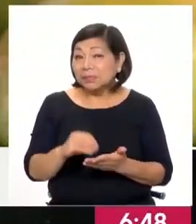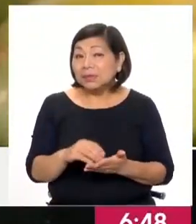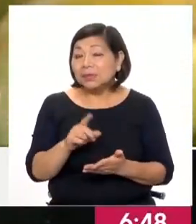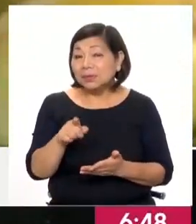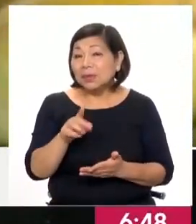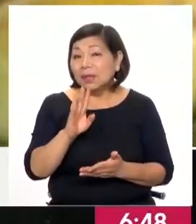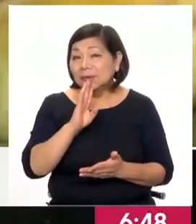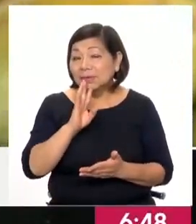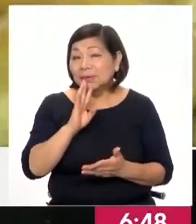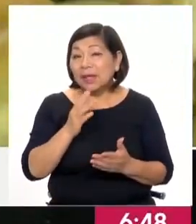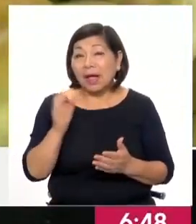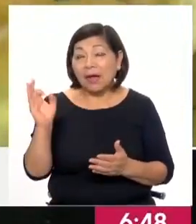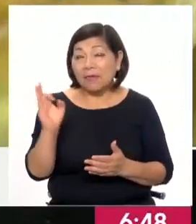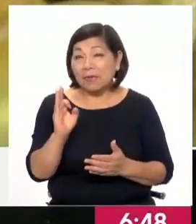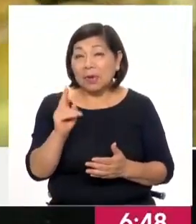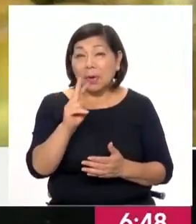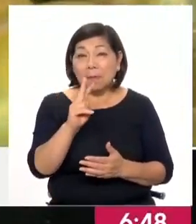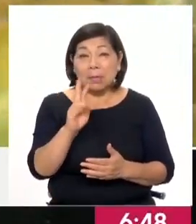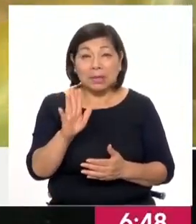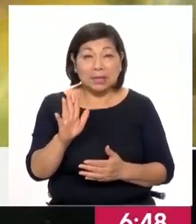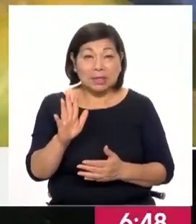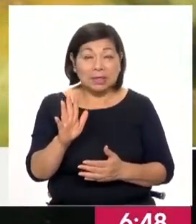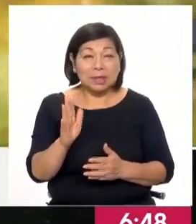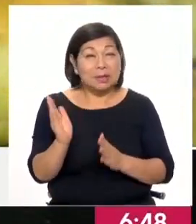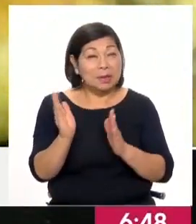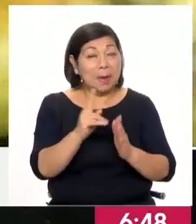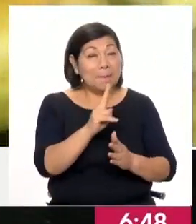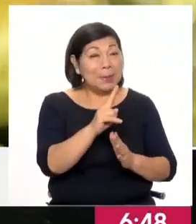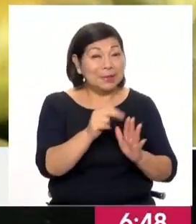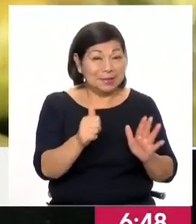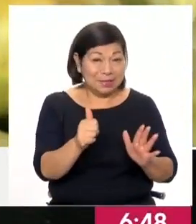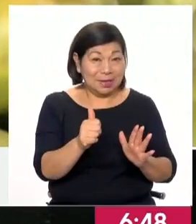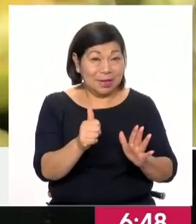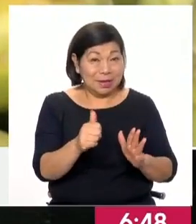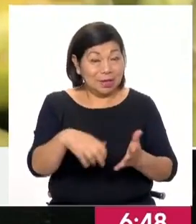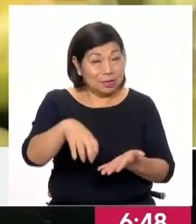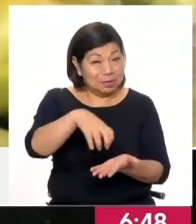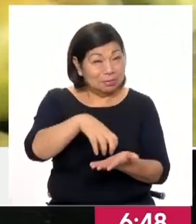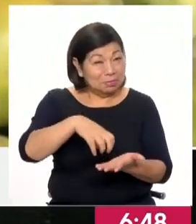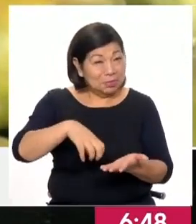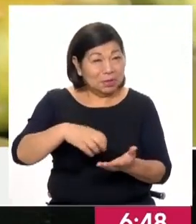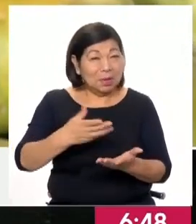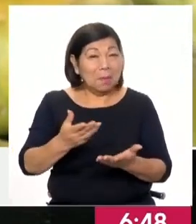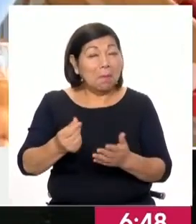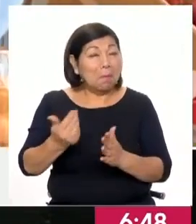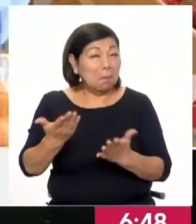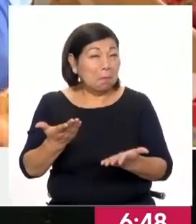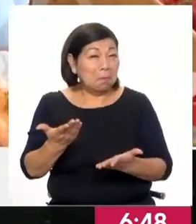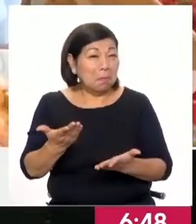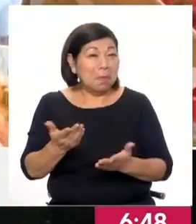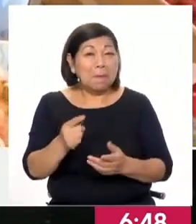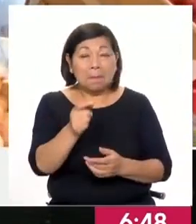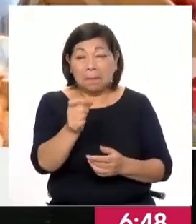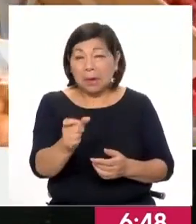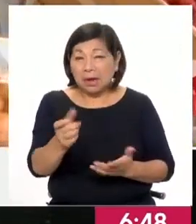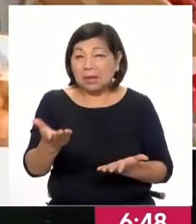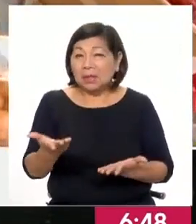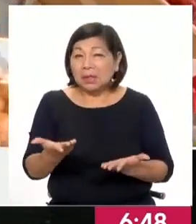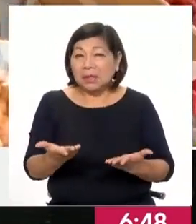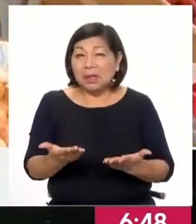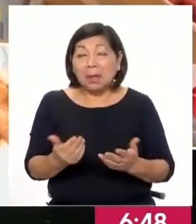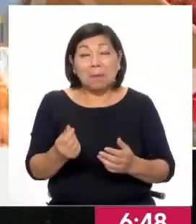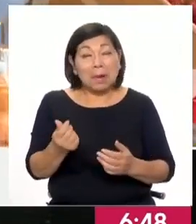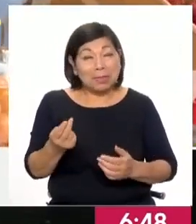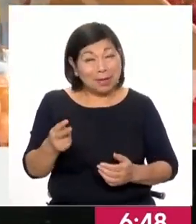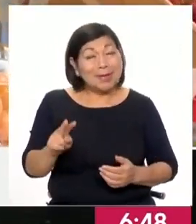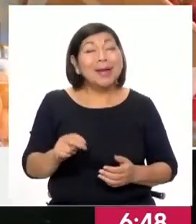señalas que en febrero 25 de las 26 ciudades donde se calcula el índice de precios al consumidor registrado alza de